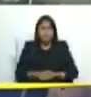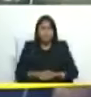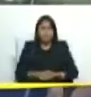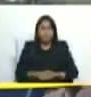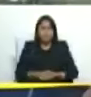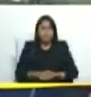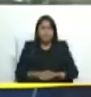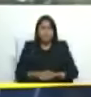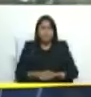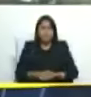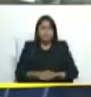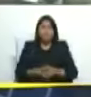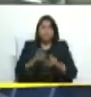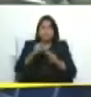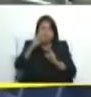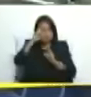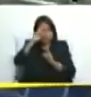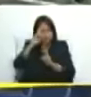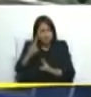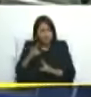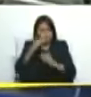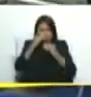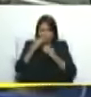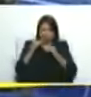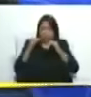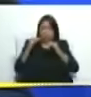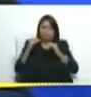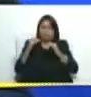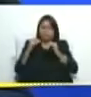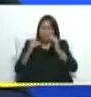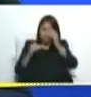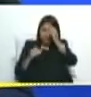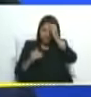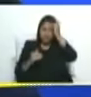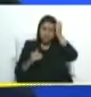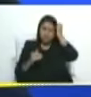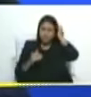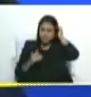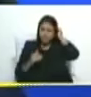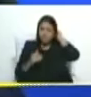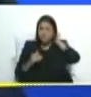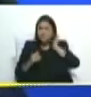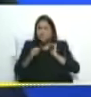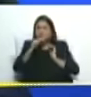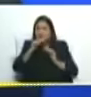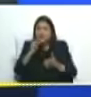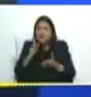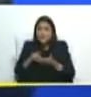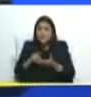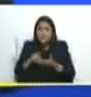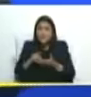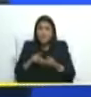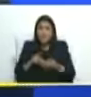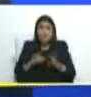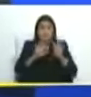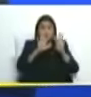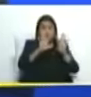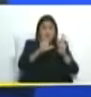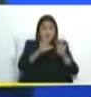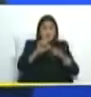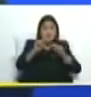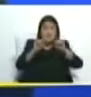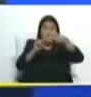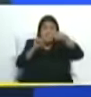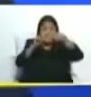con mucho respeto y altura ahí estuvieron presentes nueve primeros ministros